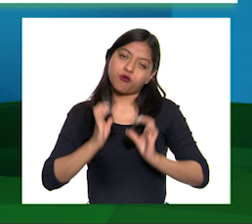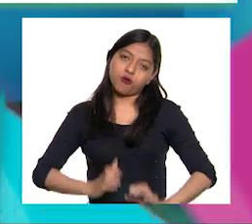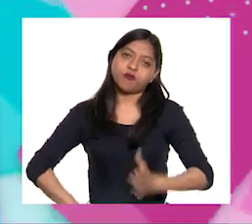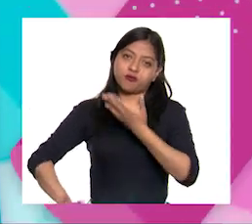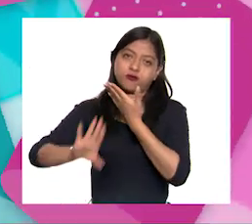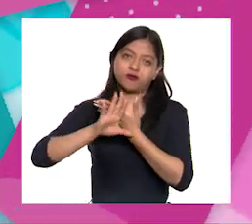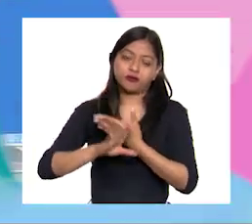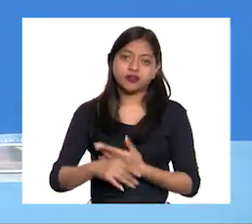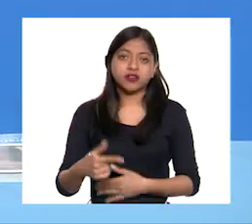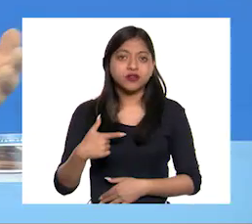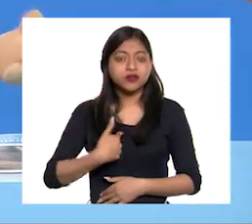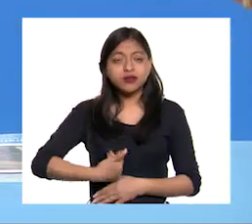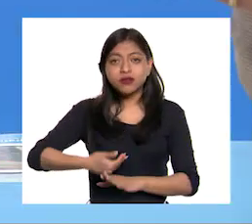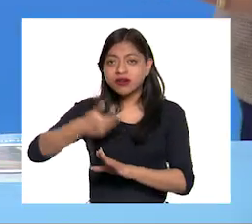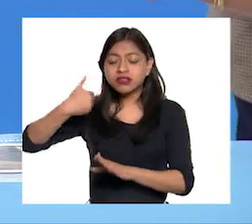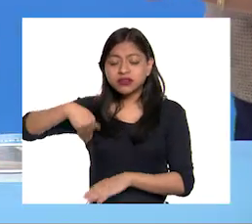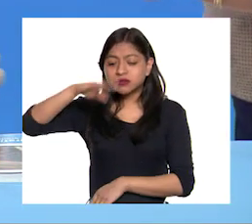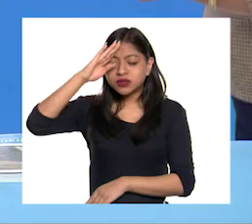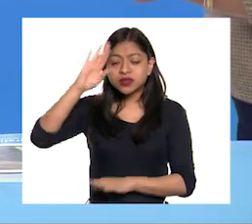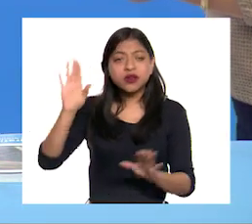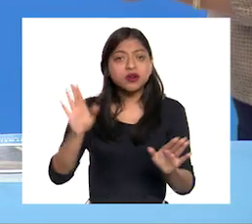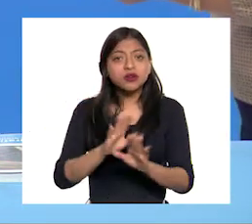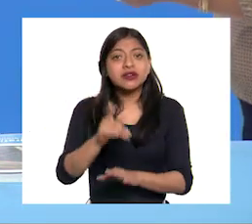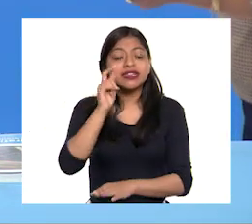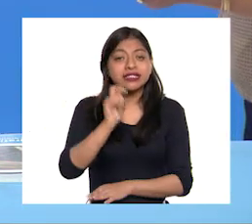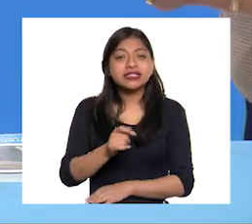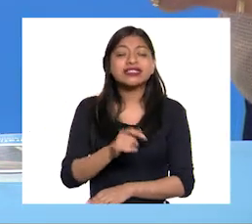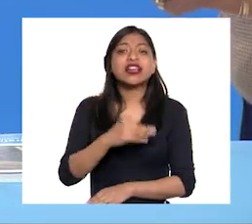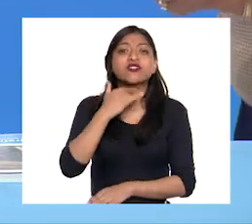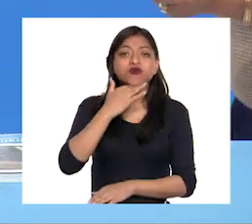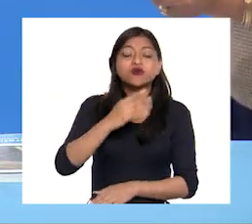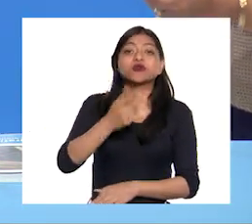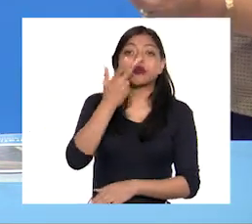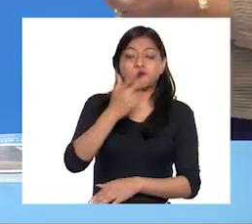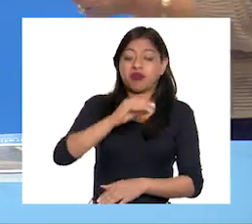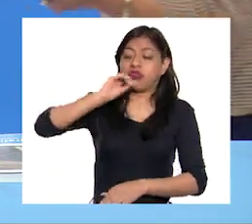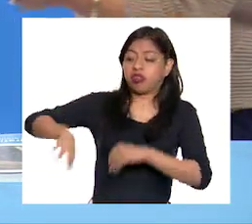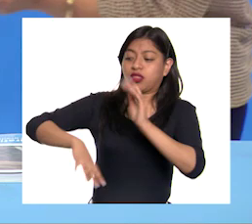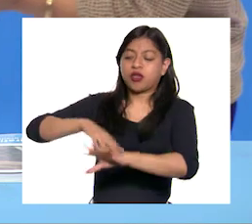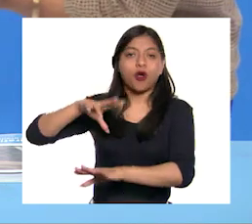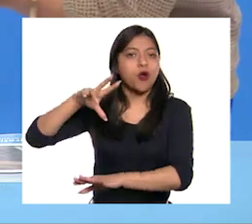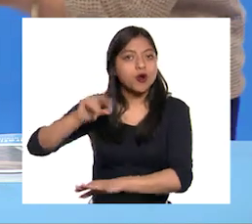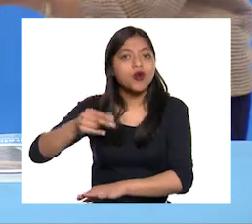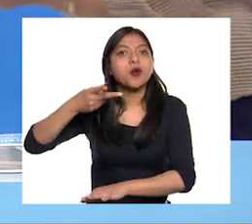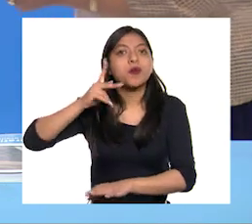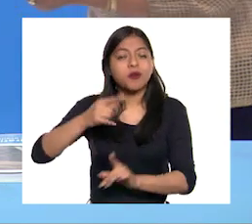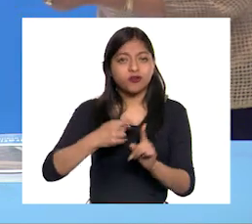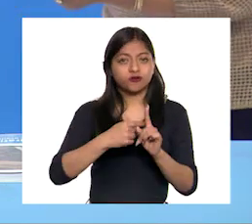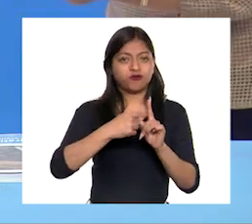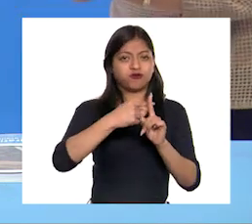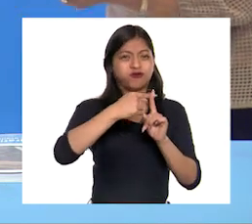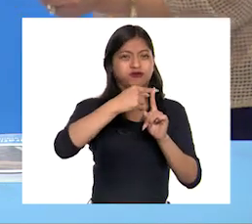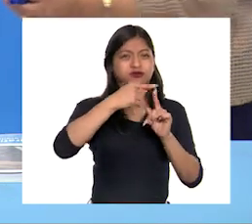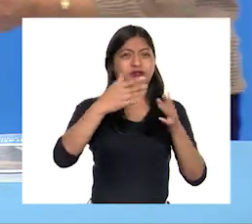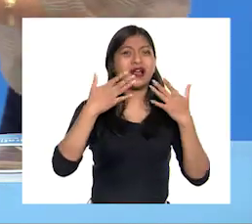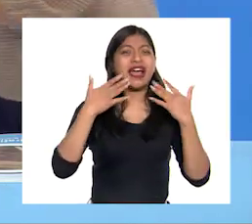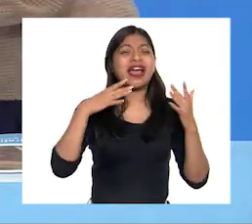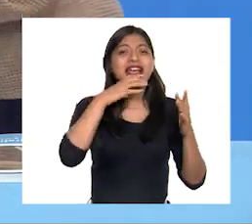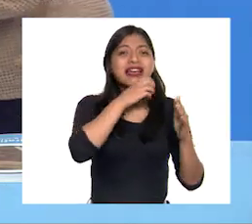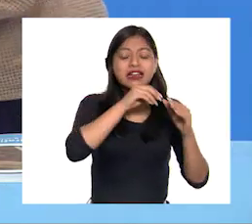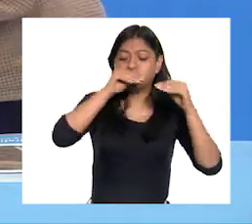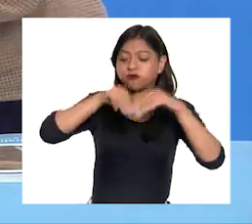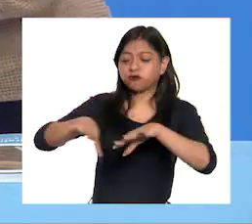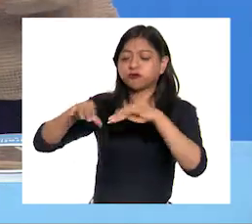habría imaginado No es una contaminación directa, pero al final causa que la calidad del agua se ve afectada Yo no quiero esta